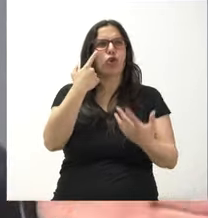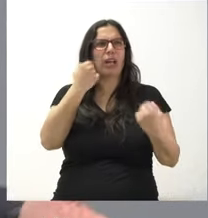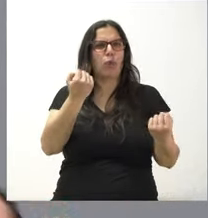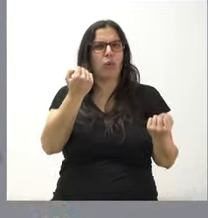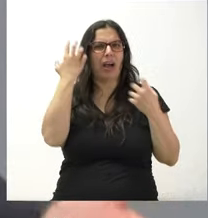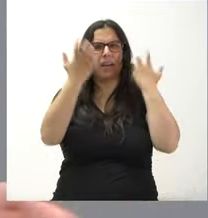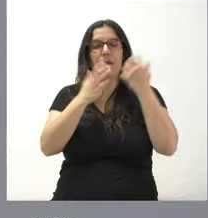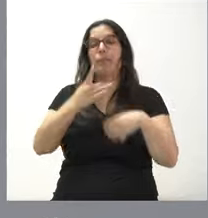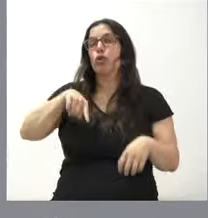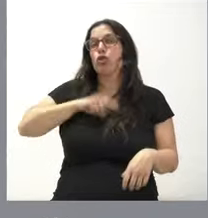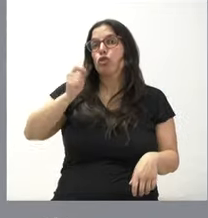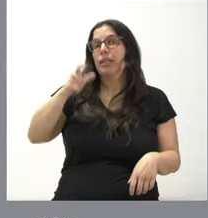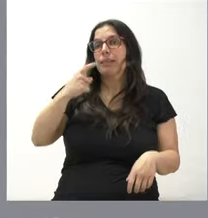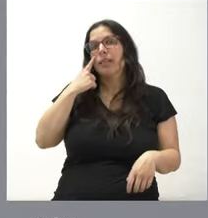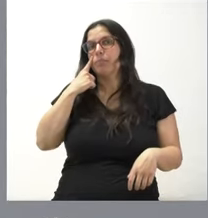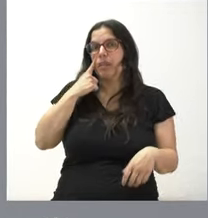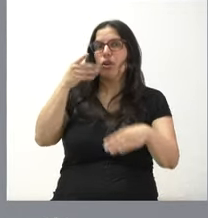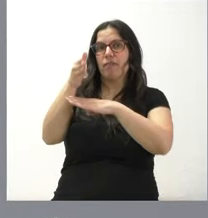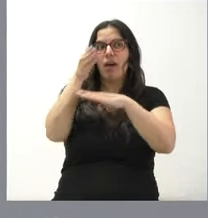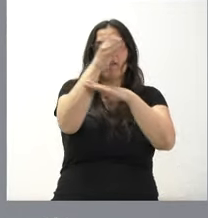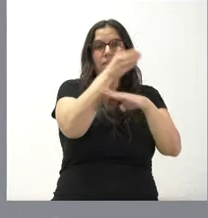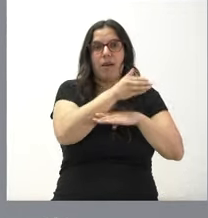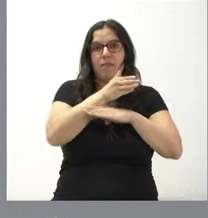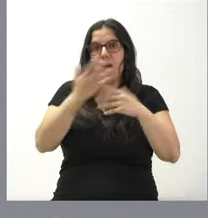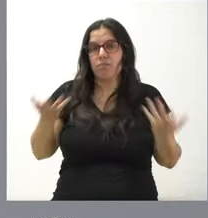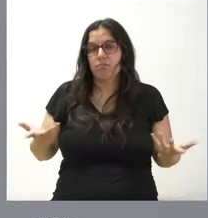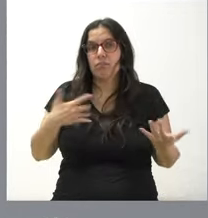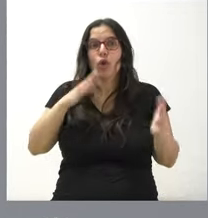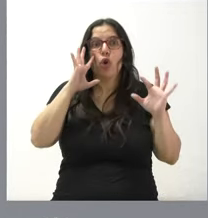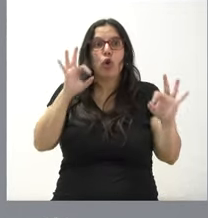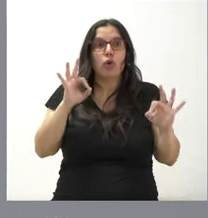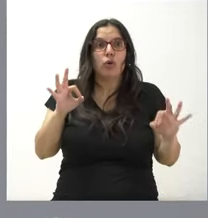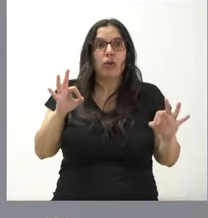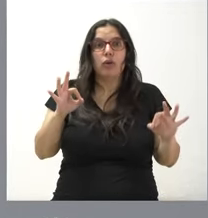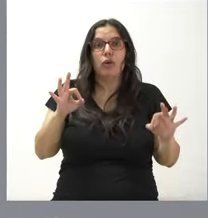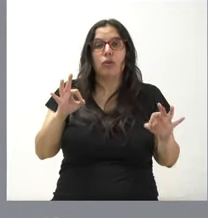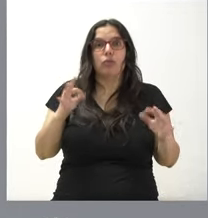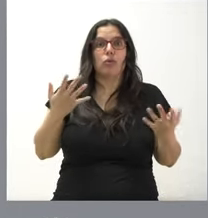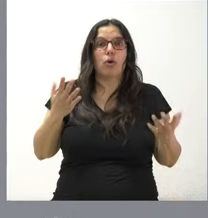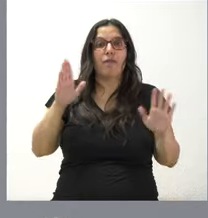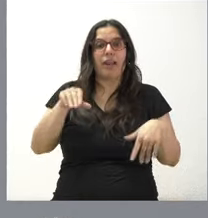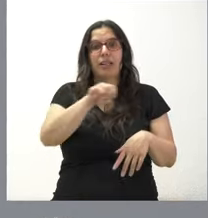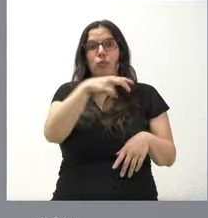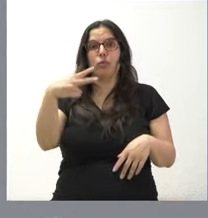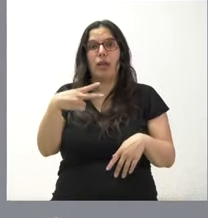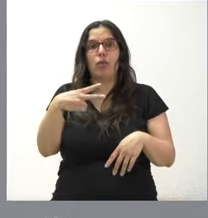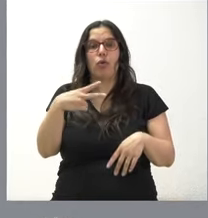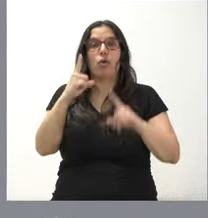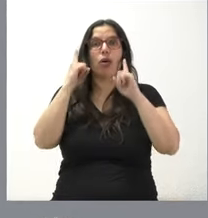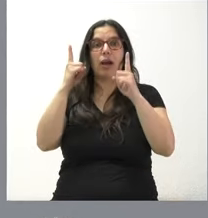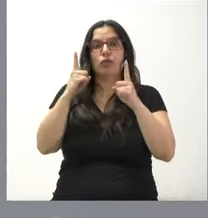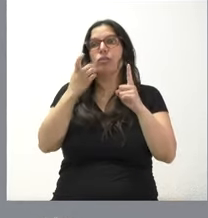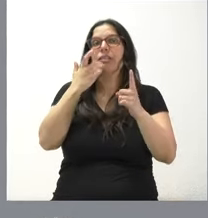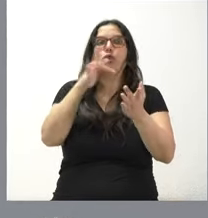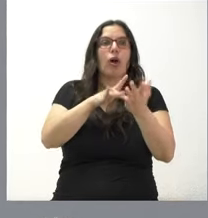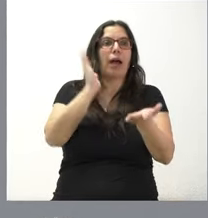inspecciones periódicas de todas las ranjas y, lógicamente, esto da lugar a los resultados, en su caso, de sanciones que